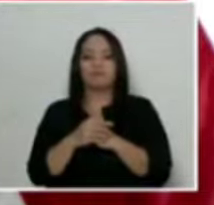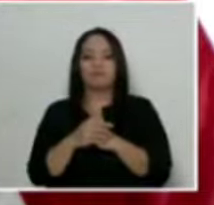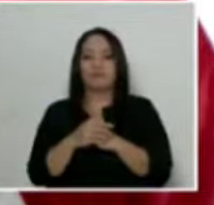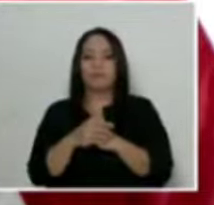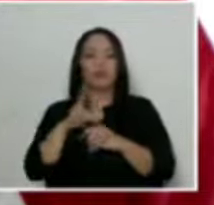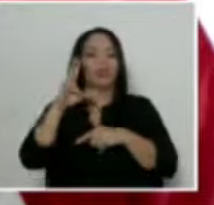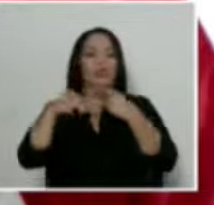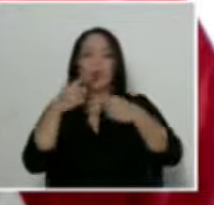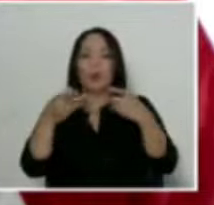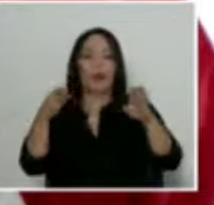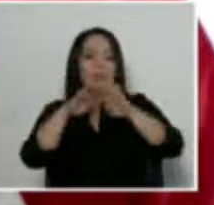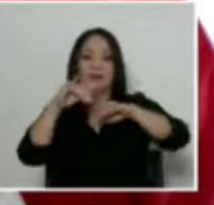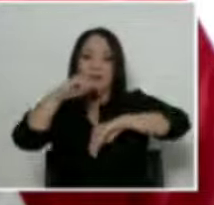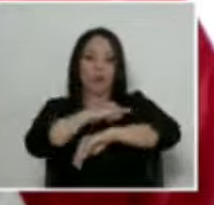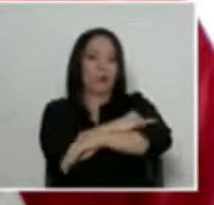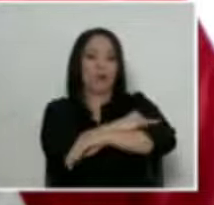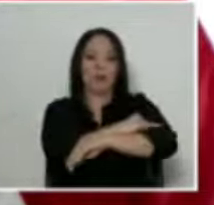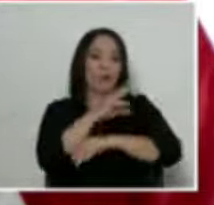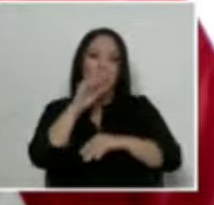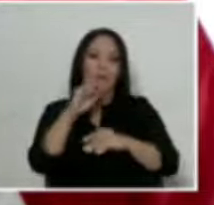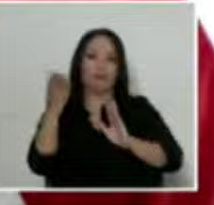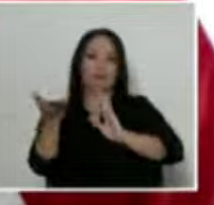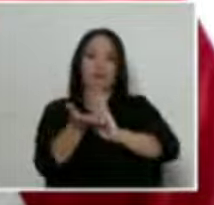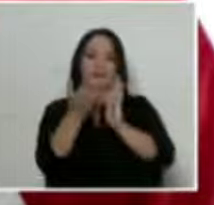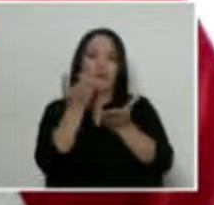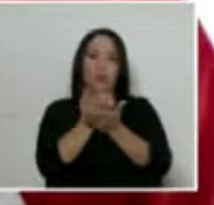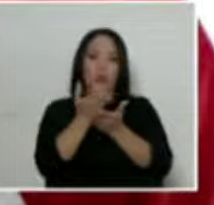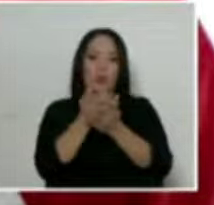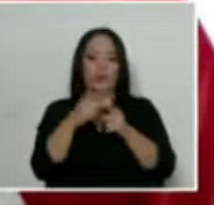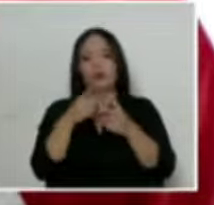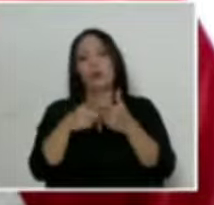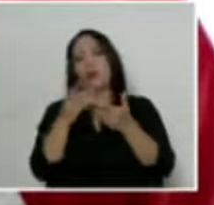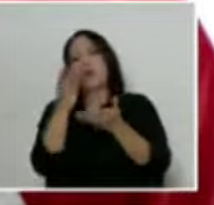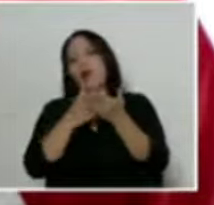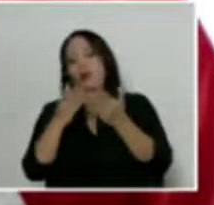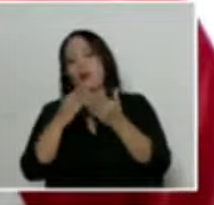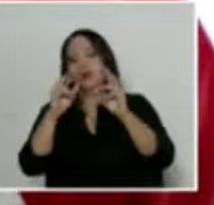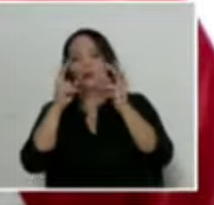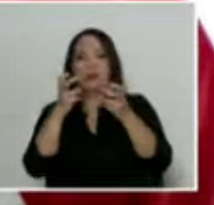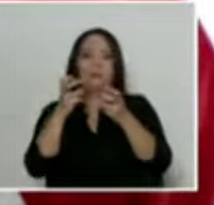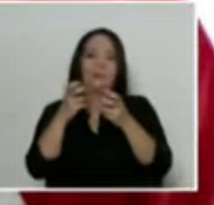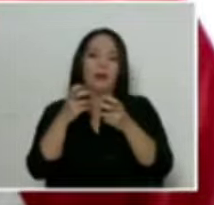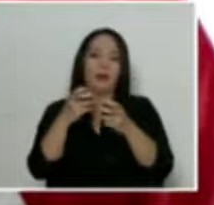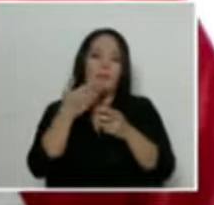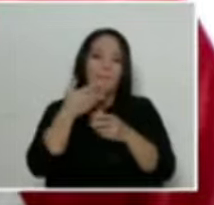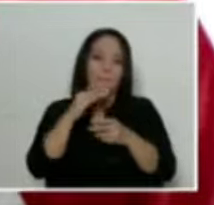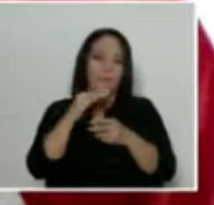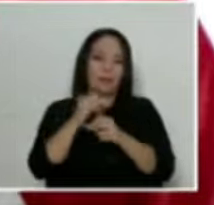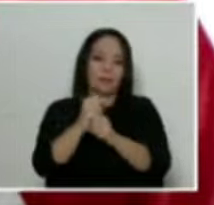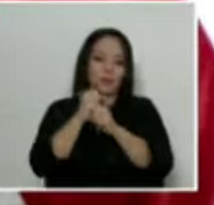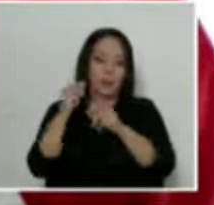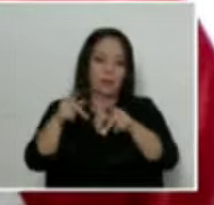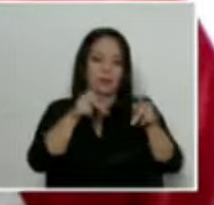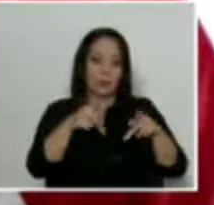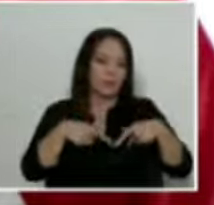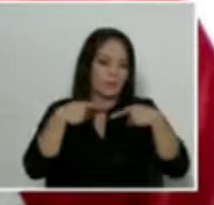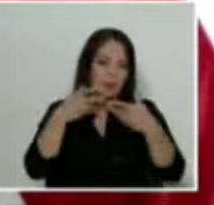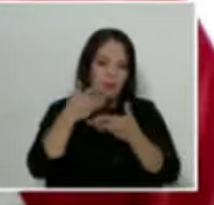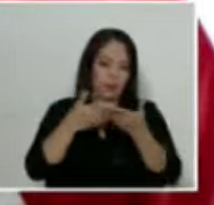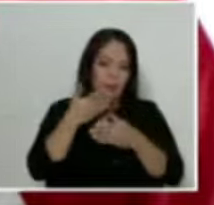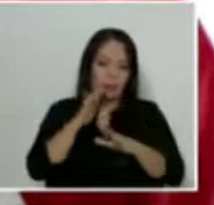económico y mucho menos daño de seguridad o material a la vida de las personas. Los felicito.